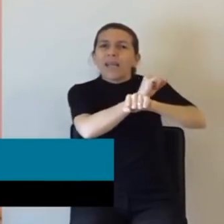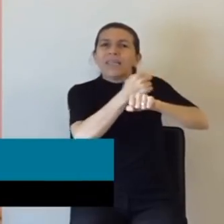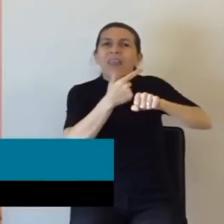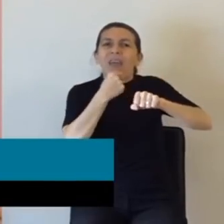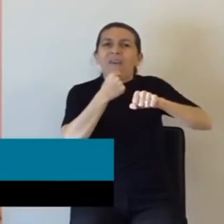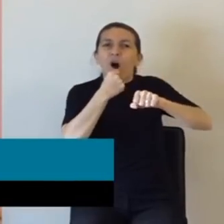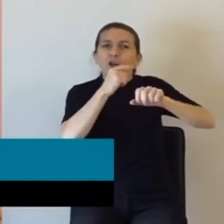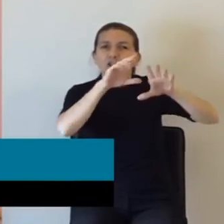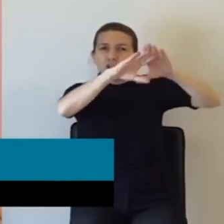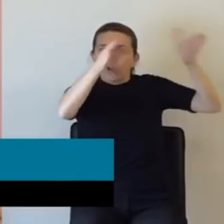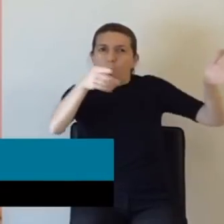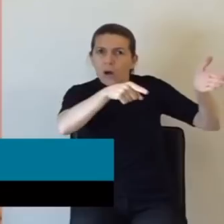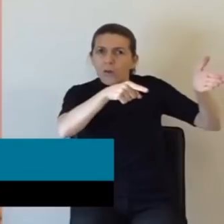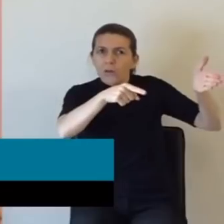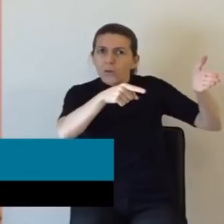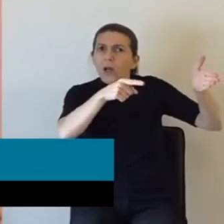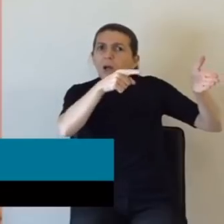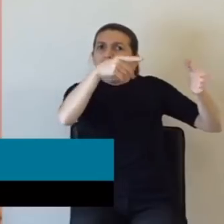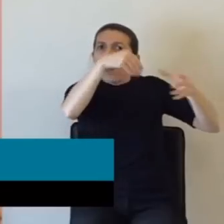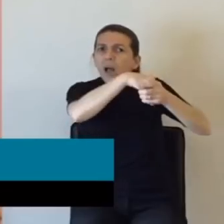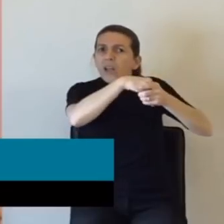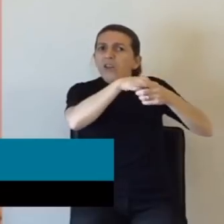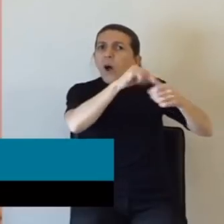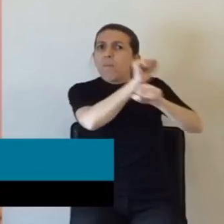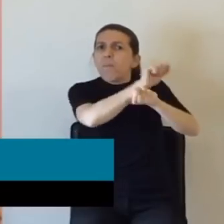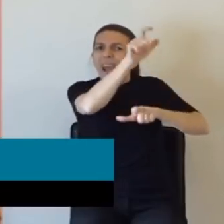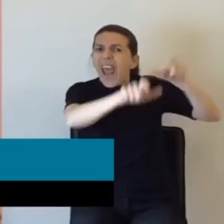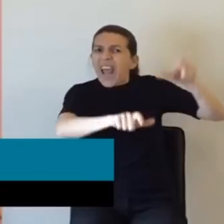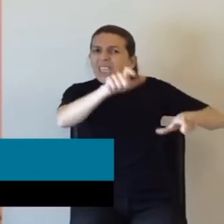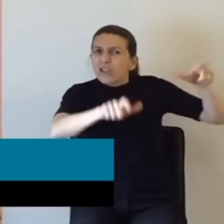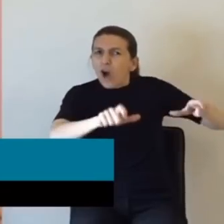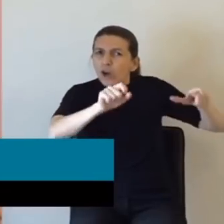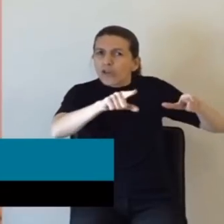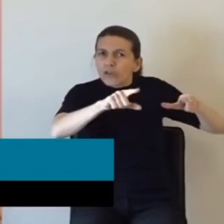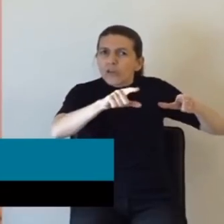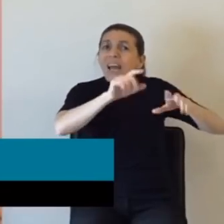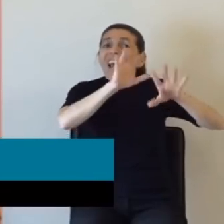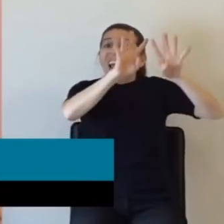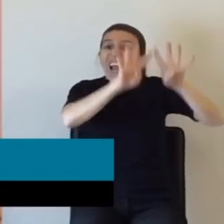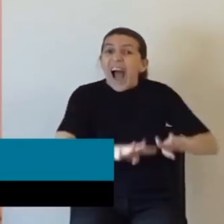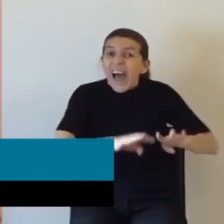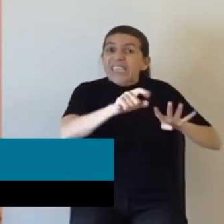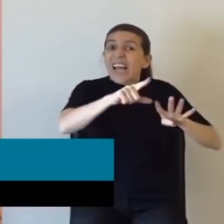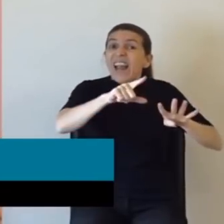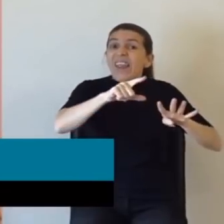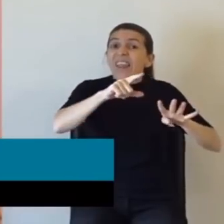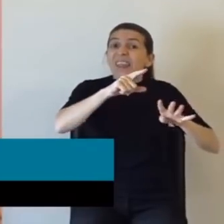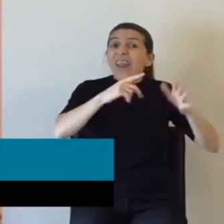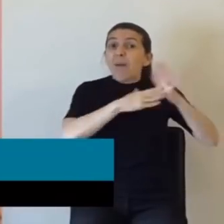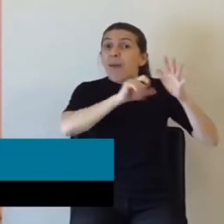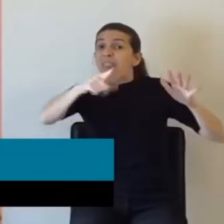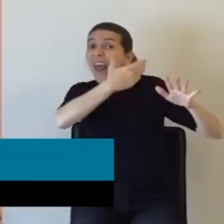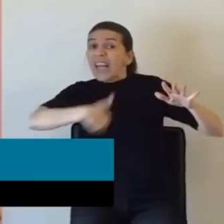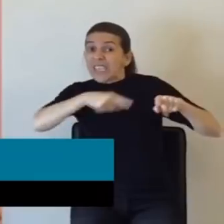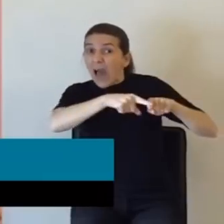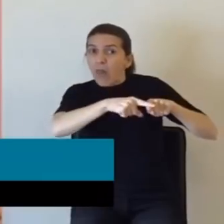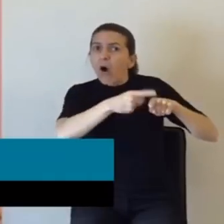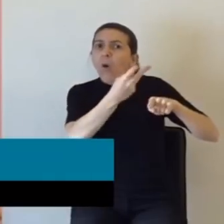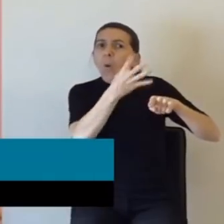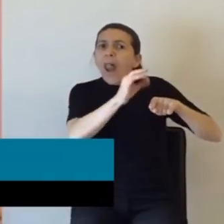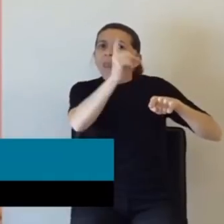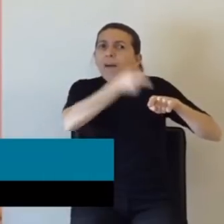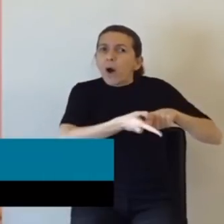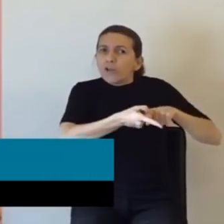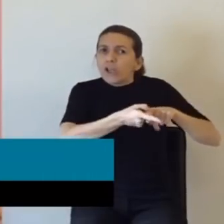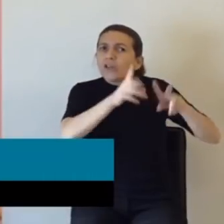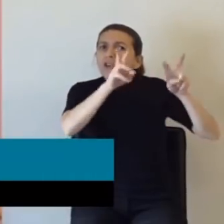que los presos que ocupan las cárceles federales son un 40% aproximadamente por violación a